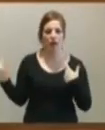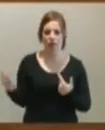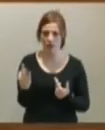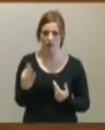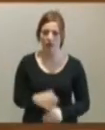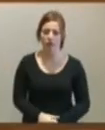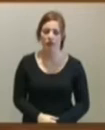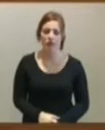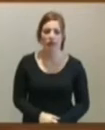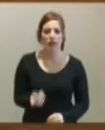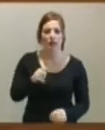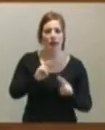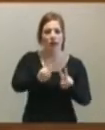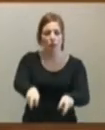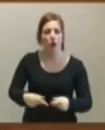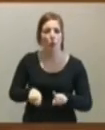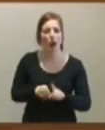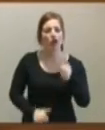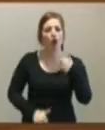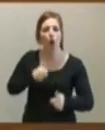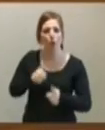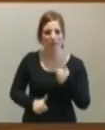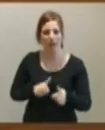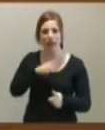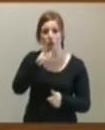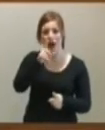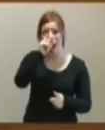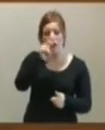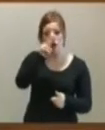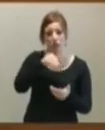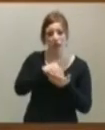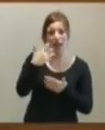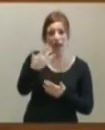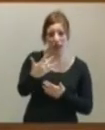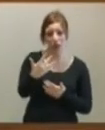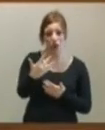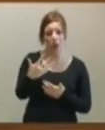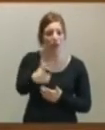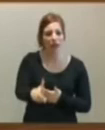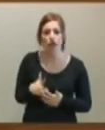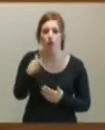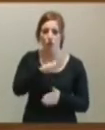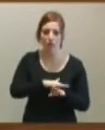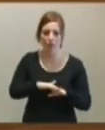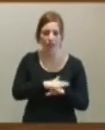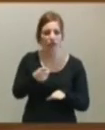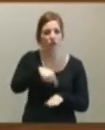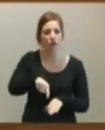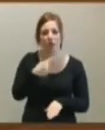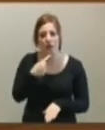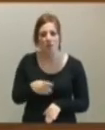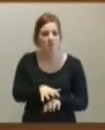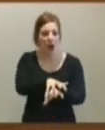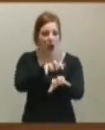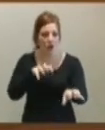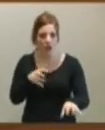de los ciudadanos. Que recupere esa competencia que esta Cámara tuvo hasta el año 2005 en esa Comisión de Derechos Fundamentales. Y ya hablaremos de mayorías, ya veremos si